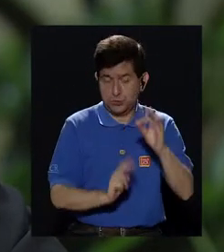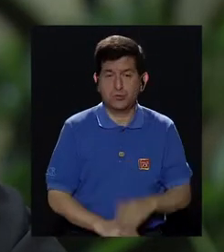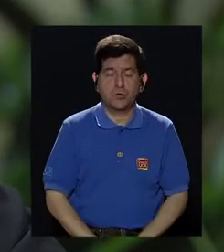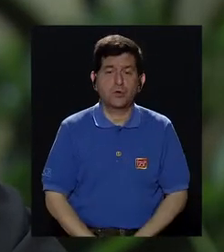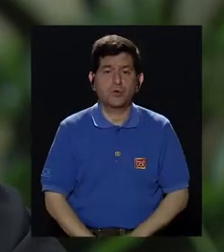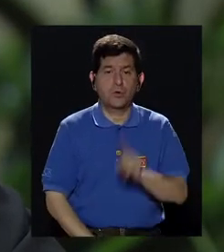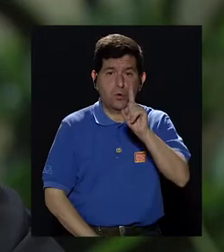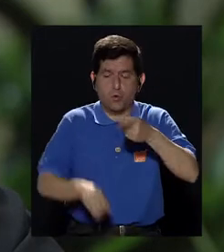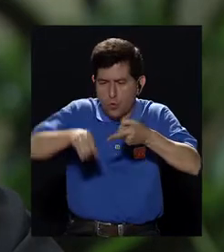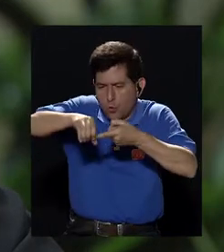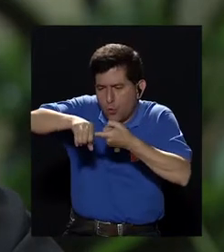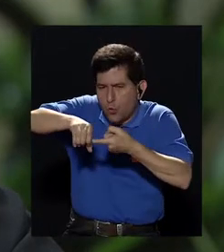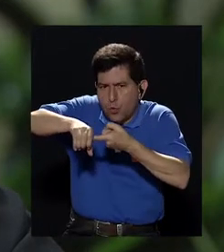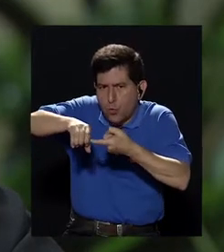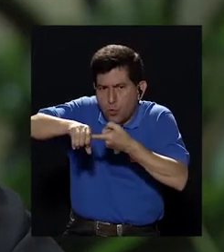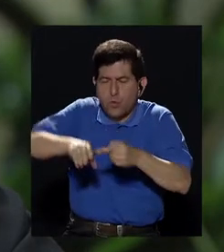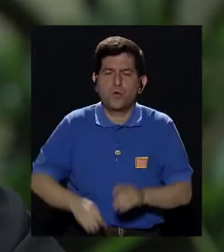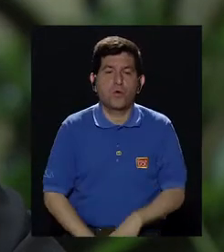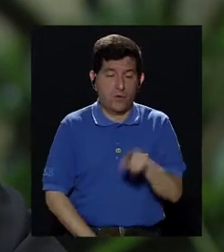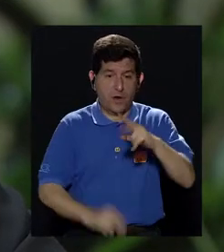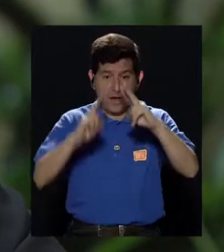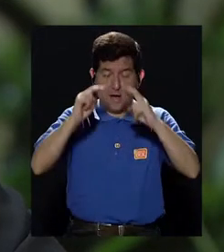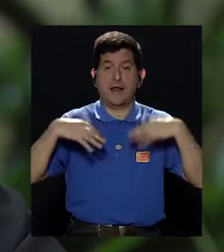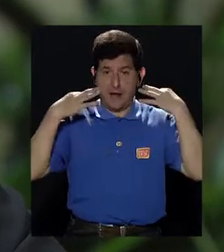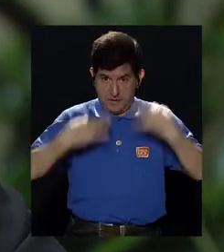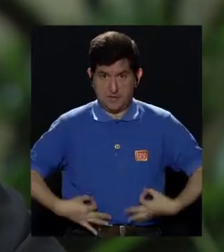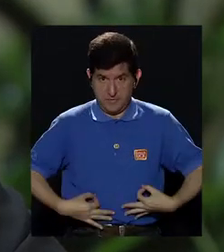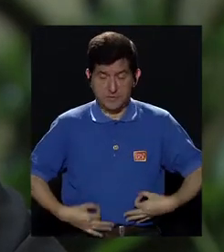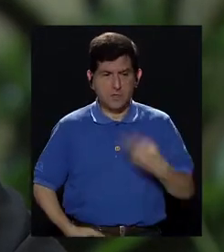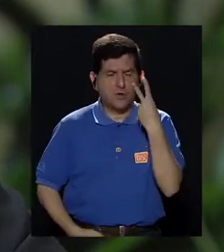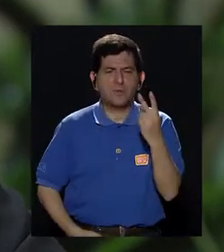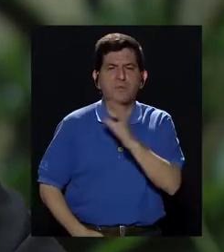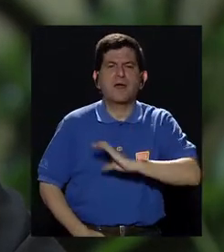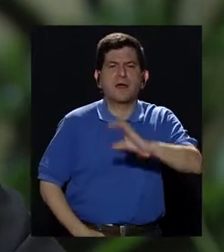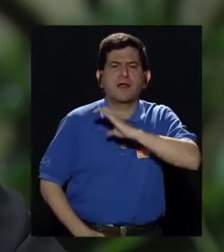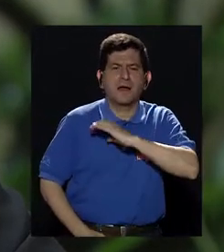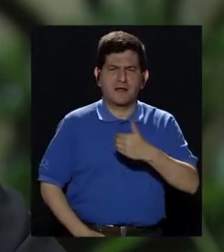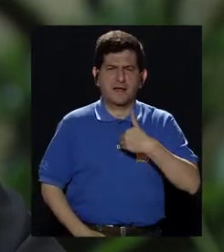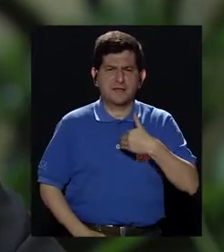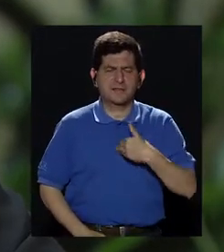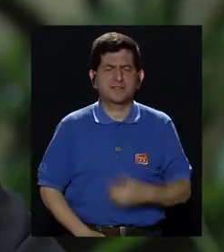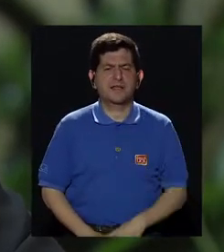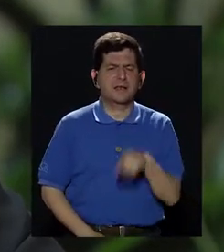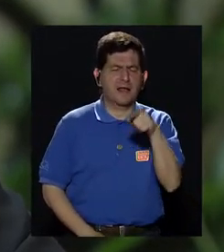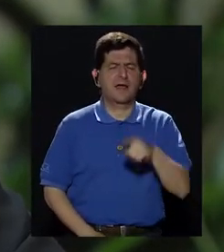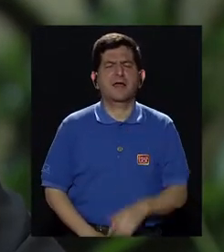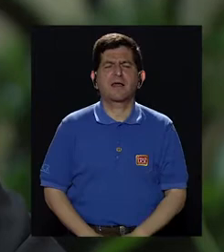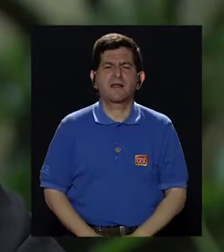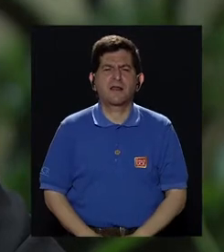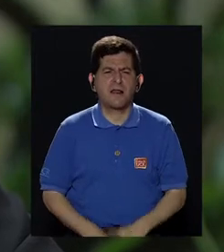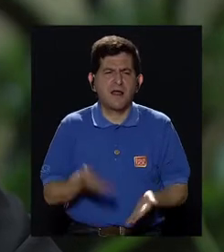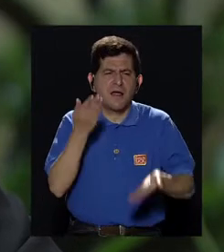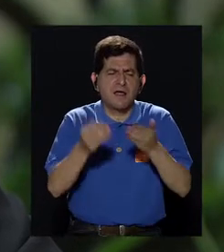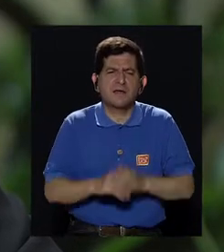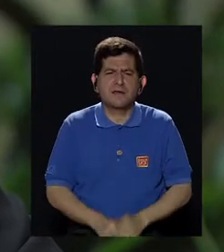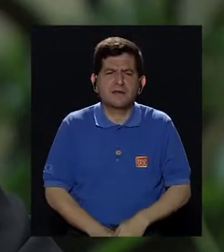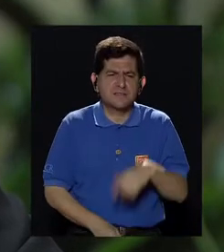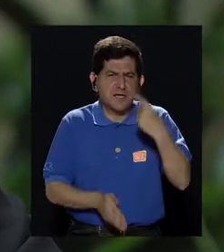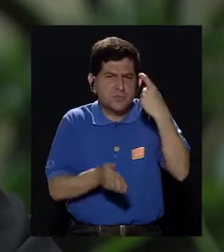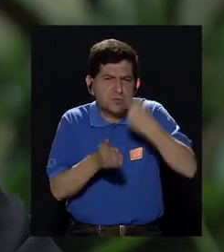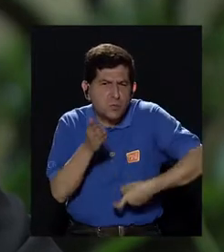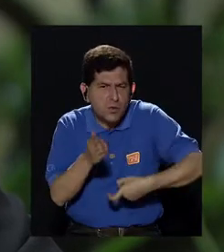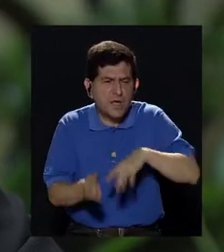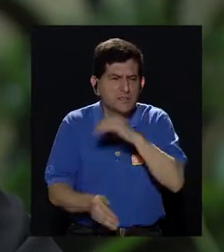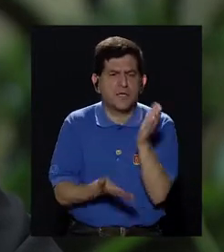son el tacto rectal, que es durante el examen físico, con esto vemos las características de la consistencia de la próstata, si hay algún nódulo, si hay alguna